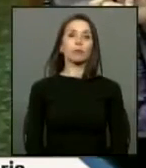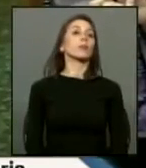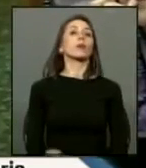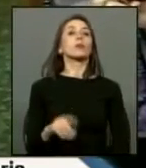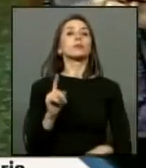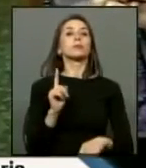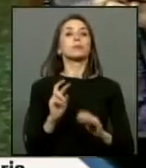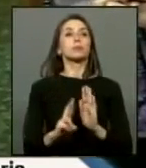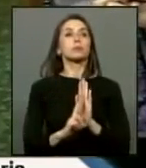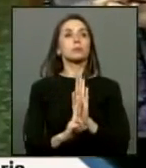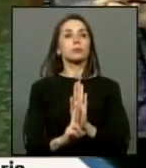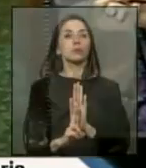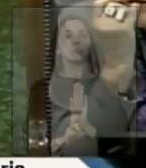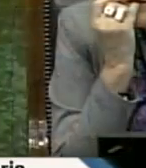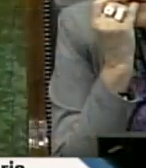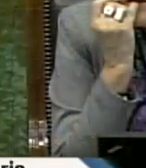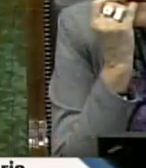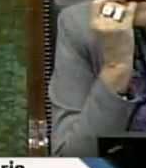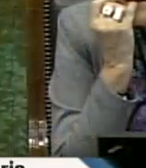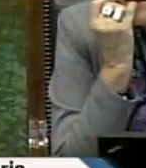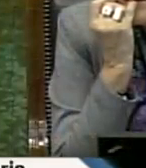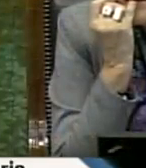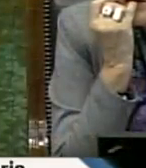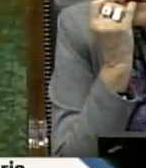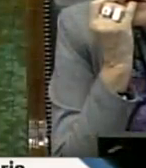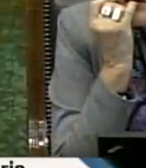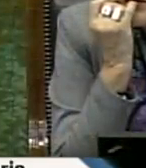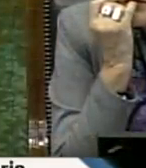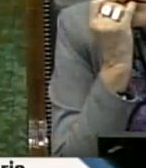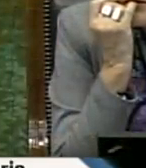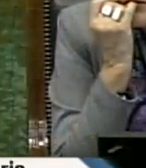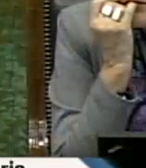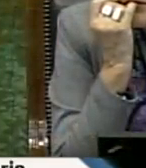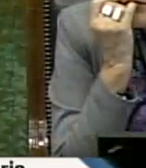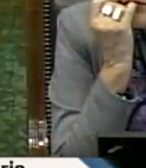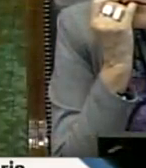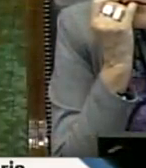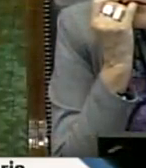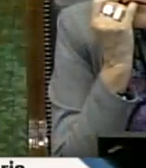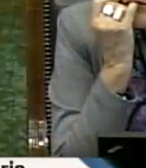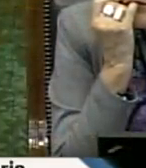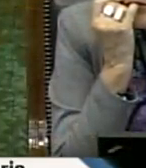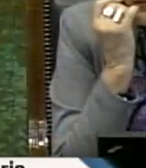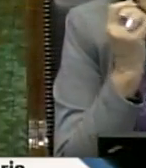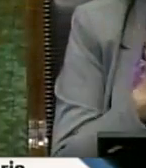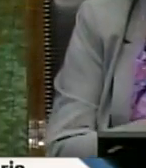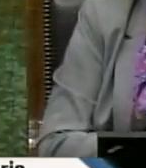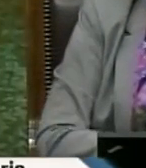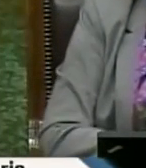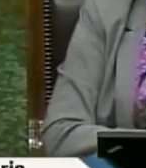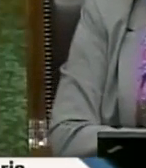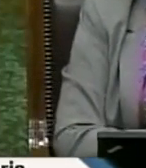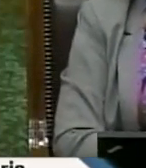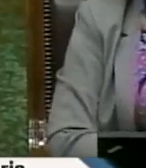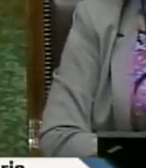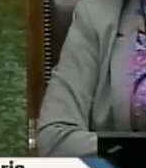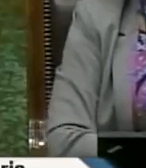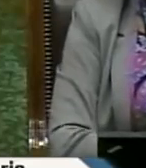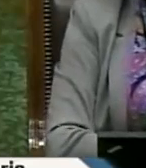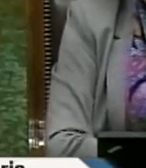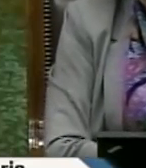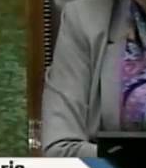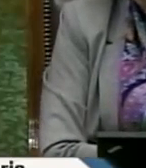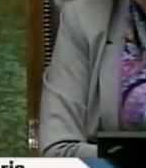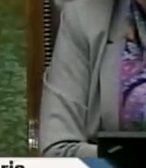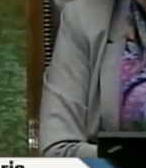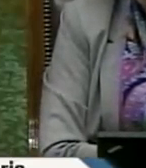en representación de la bancada de la democracia cristiana ha solicitado el uso de la palabra el diputado señor Juan Morano diputado Morano tiene